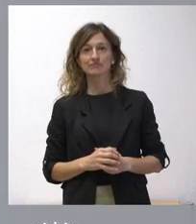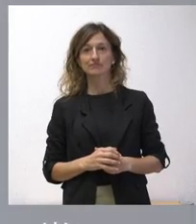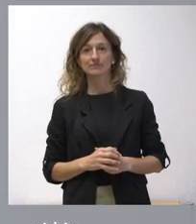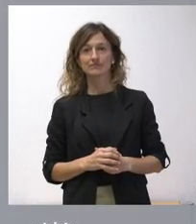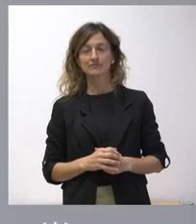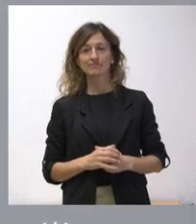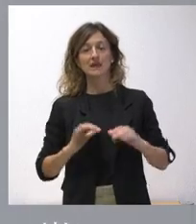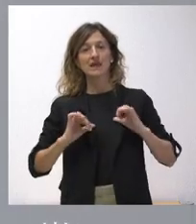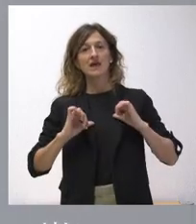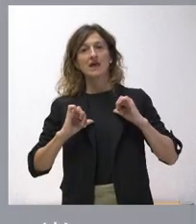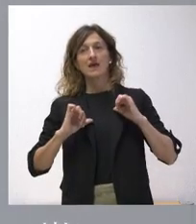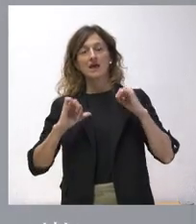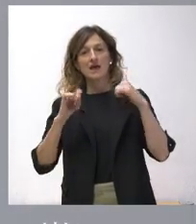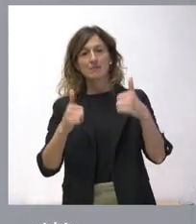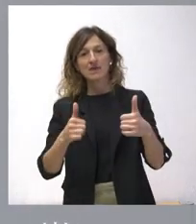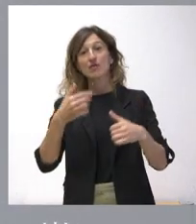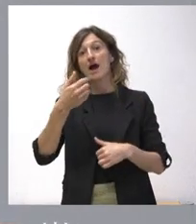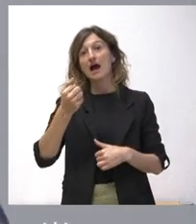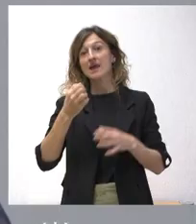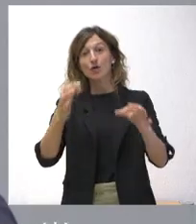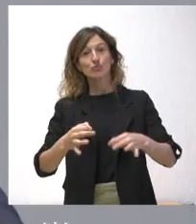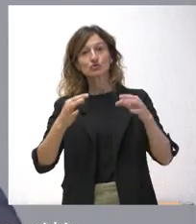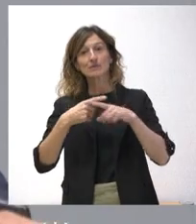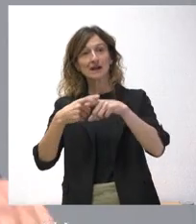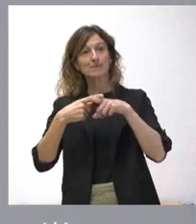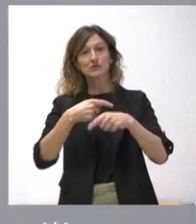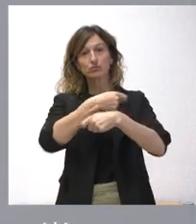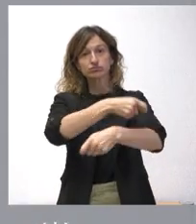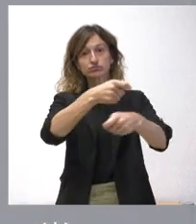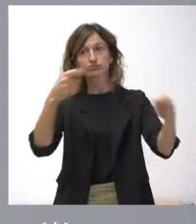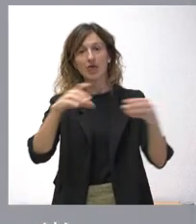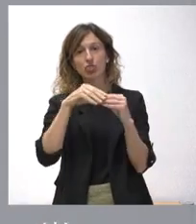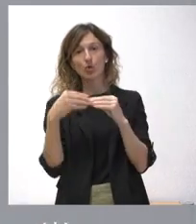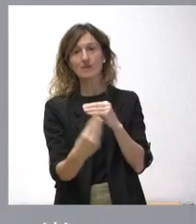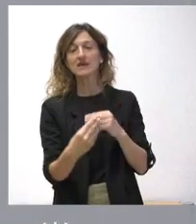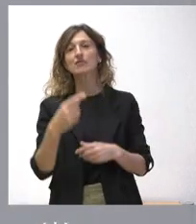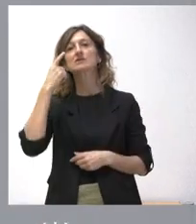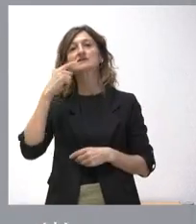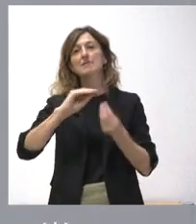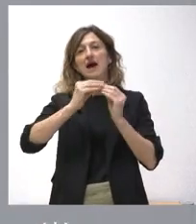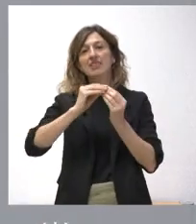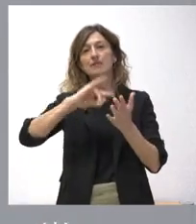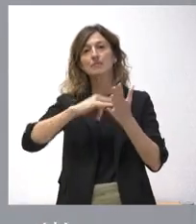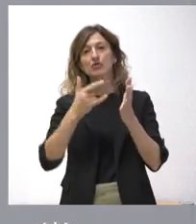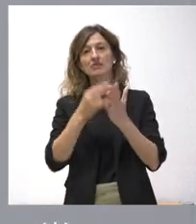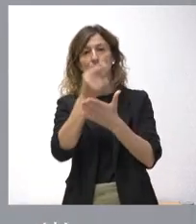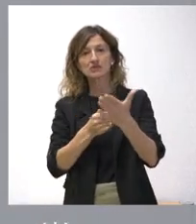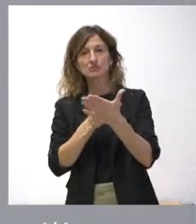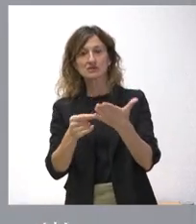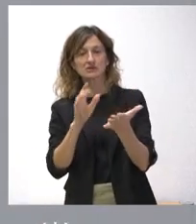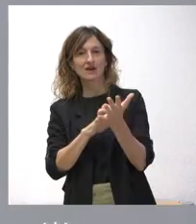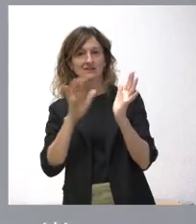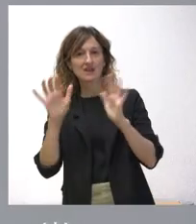Bueno, comienzo mientras Ana, como siempre, les va repartiendo la documentación. Saben ustedes que estamos en el proceso de elaboración del proyecto de presupuestos de la comunidad